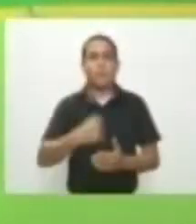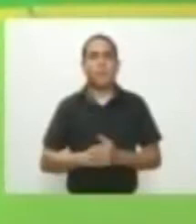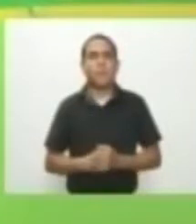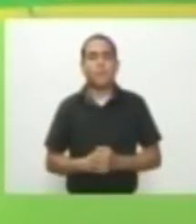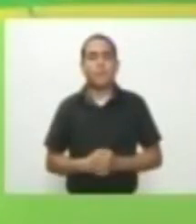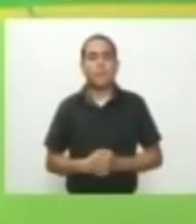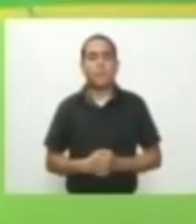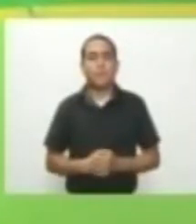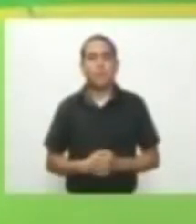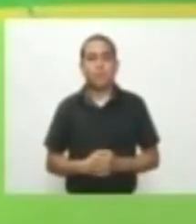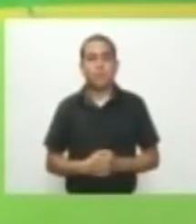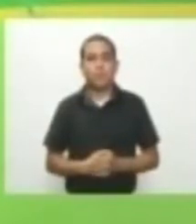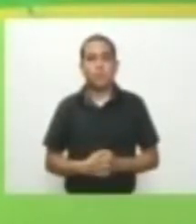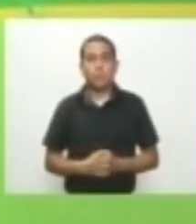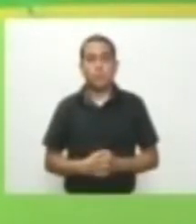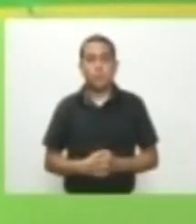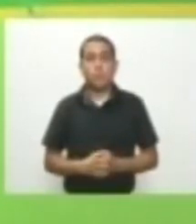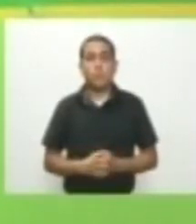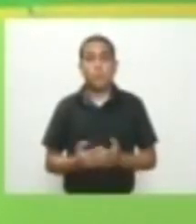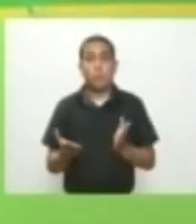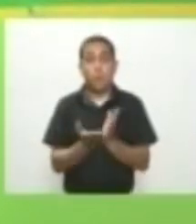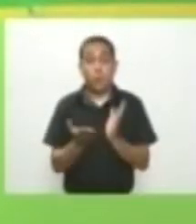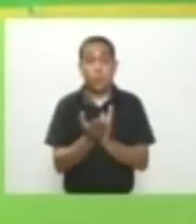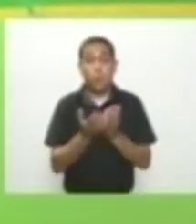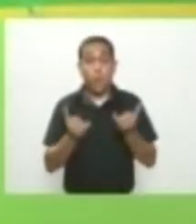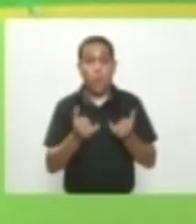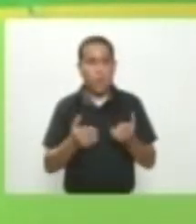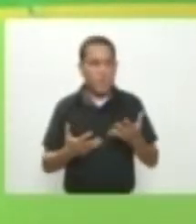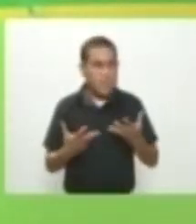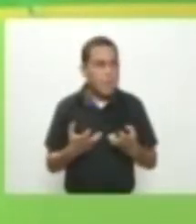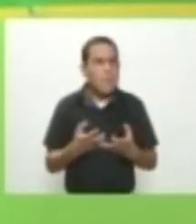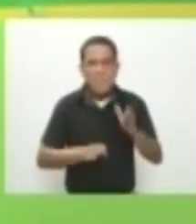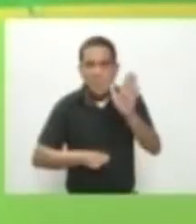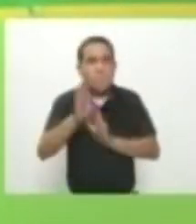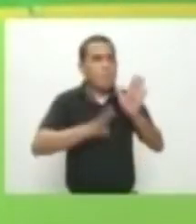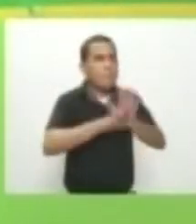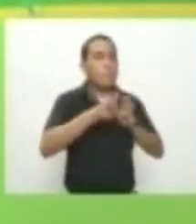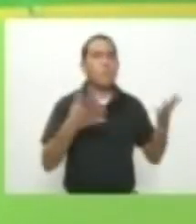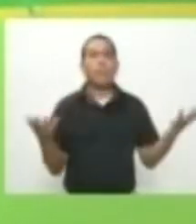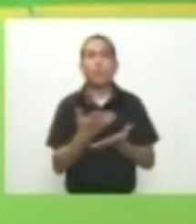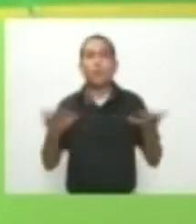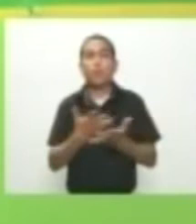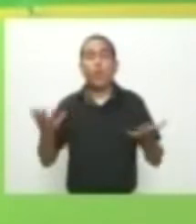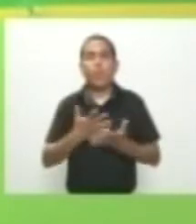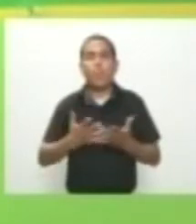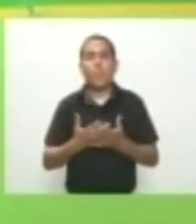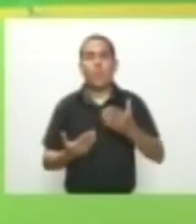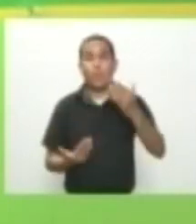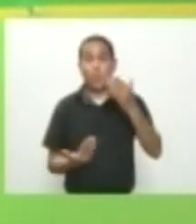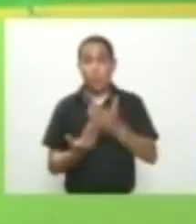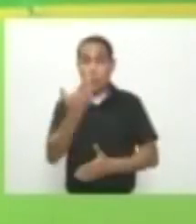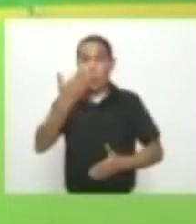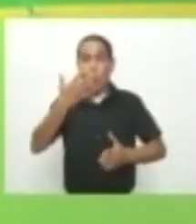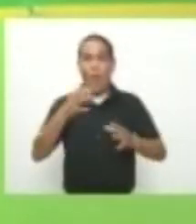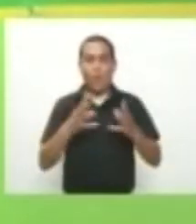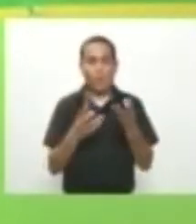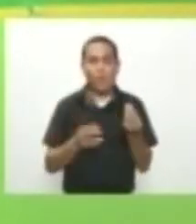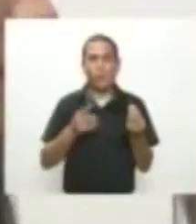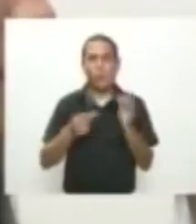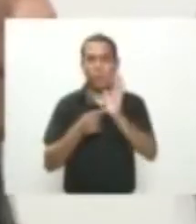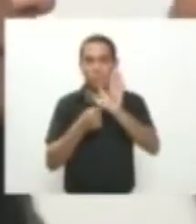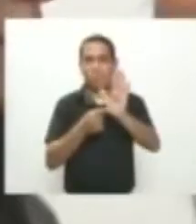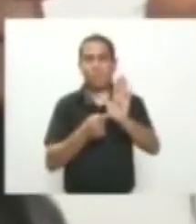Estudiantes Emprendedores De Barranquilla Podrán asistir El próximo miércoles A Neo Marketing Un evento Enfocado En potencializar